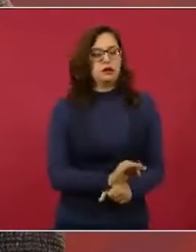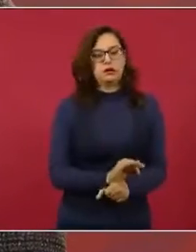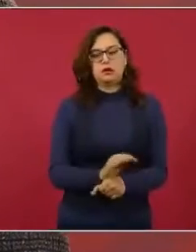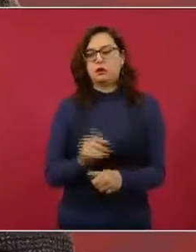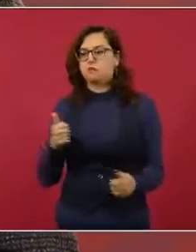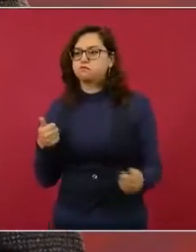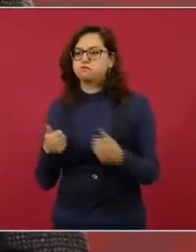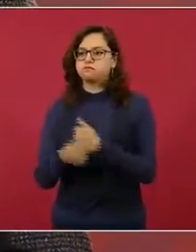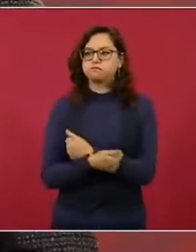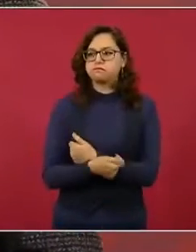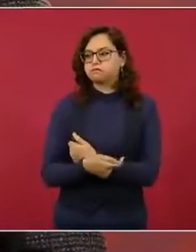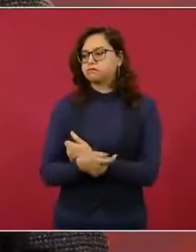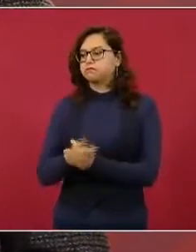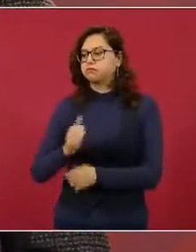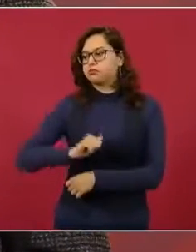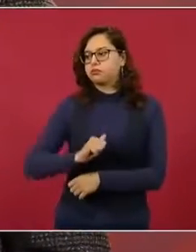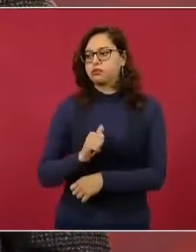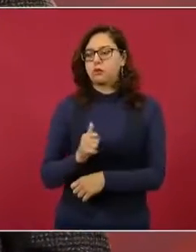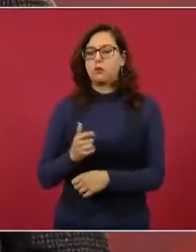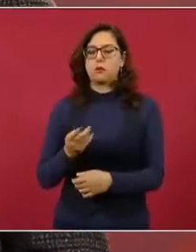sin protección para nadie.